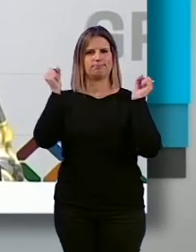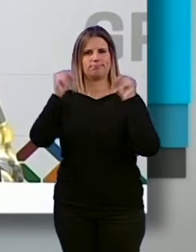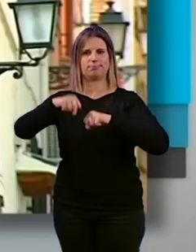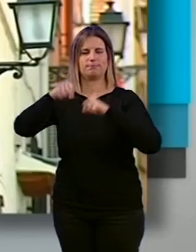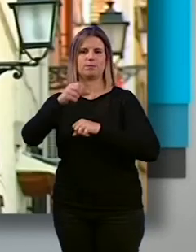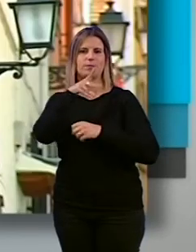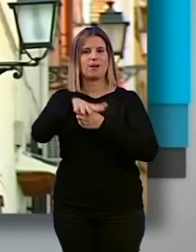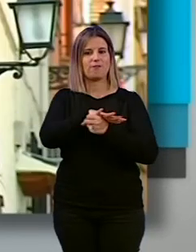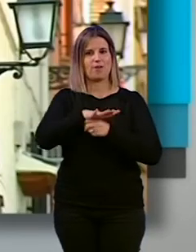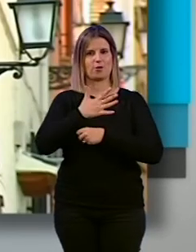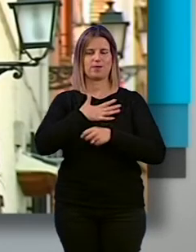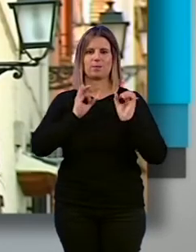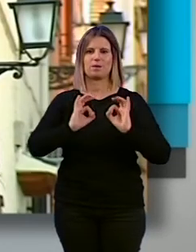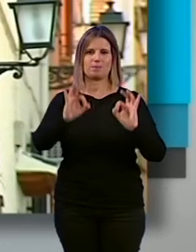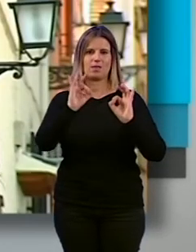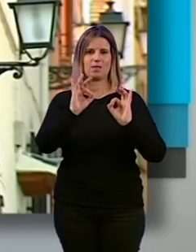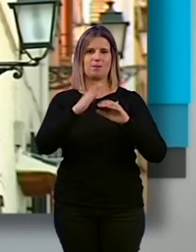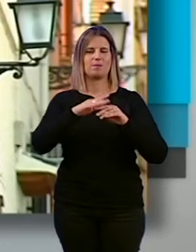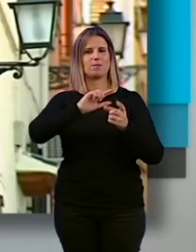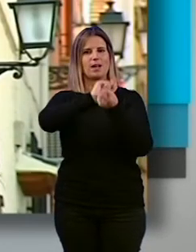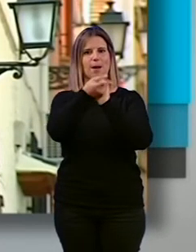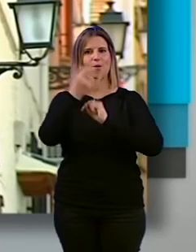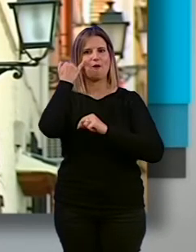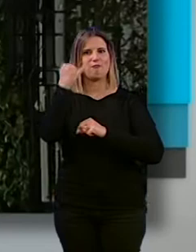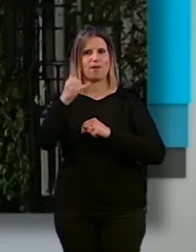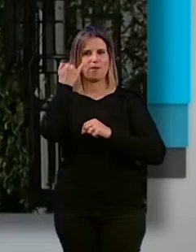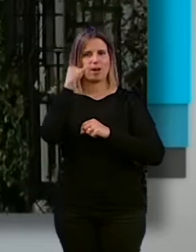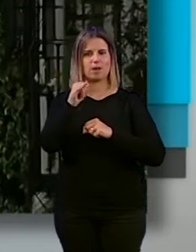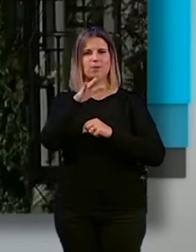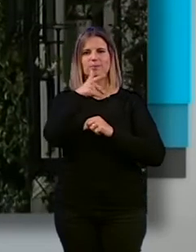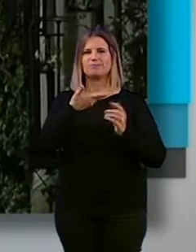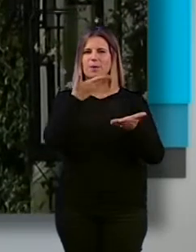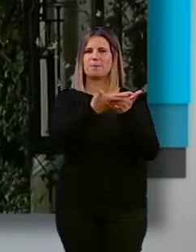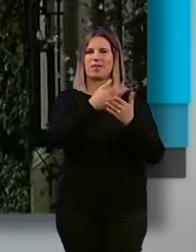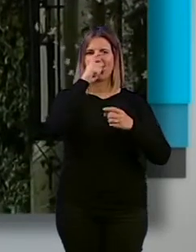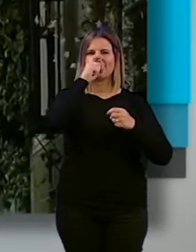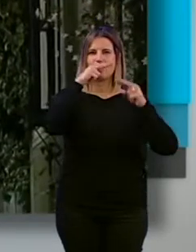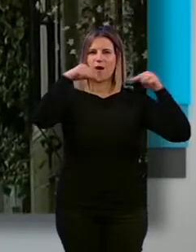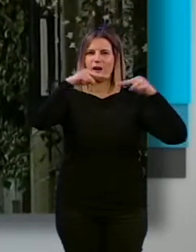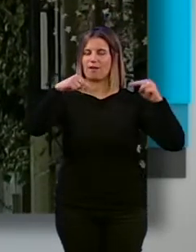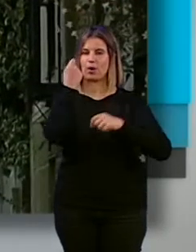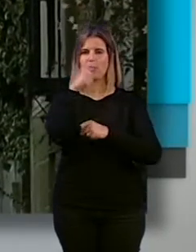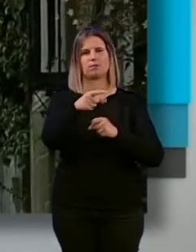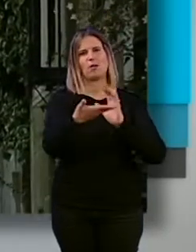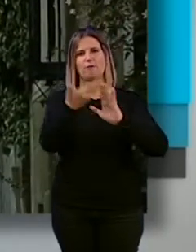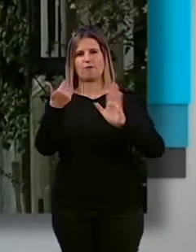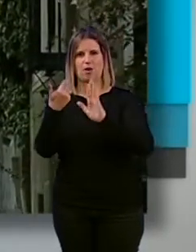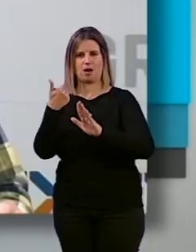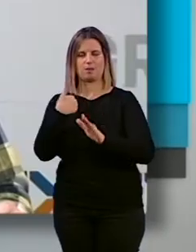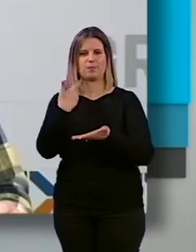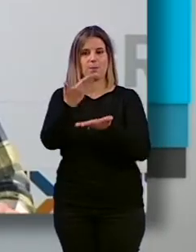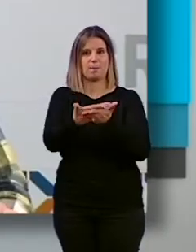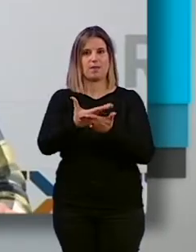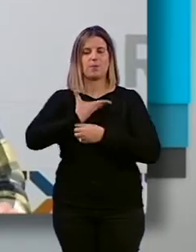en barrios patrimoniales en especial la migración a fibra óptica y solicita la retirada de los antiguos cables que no sean necesarios. Exigimos al